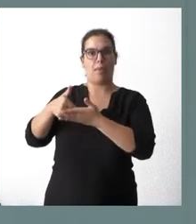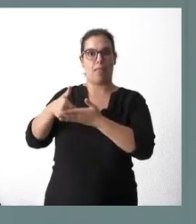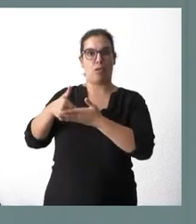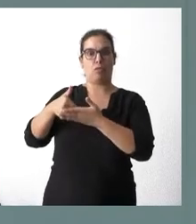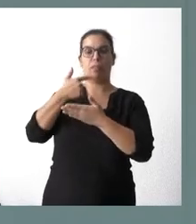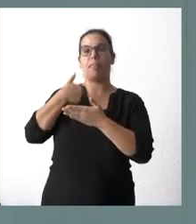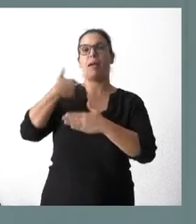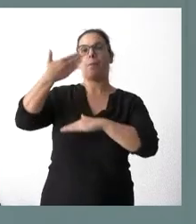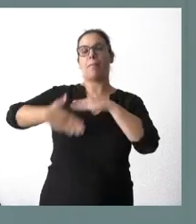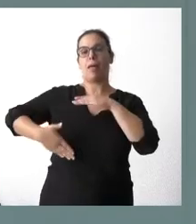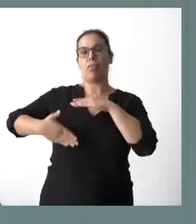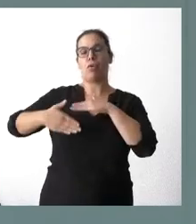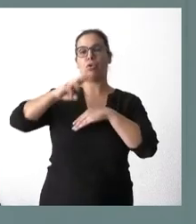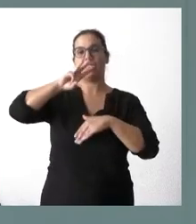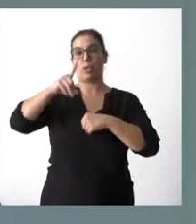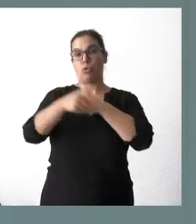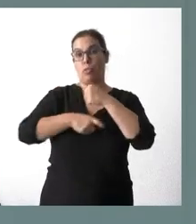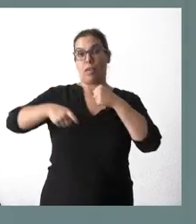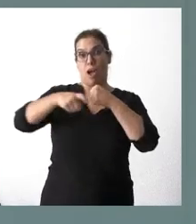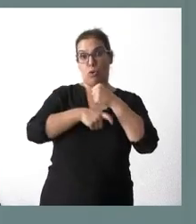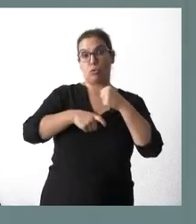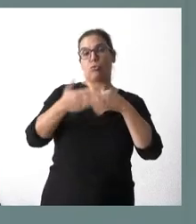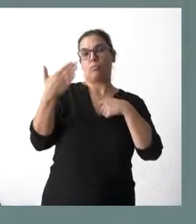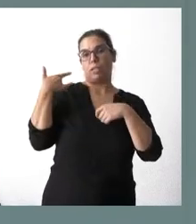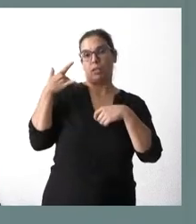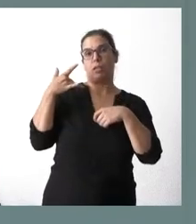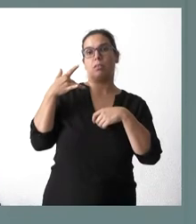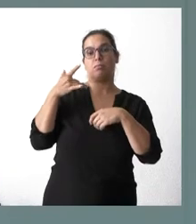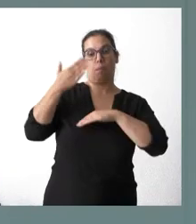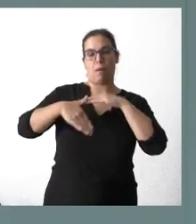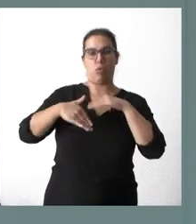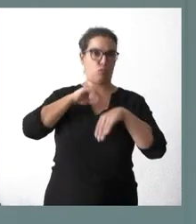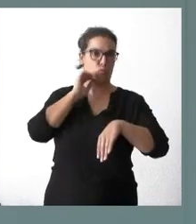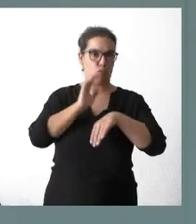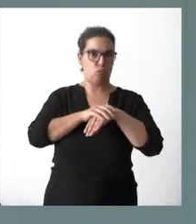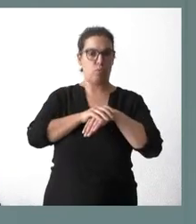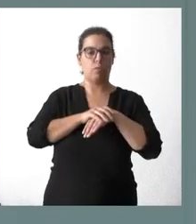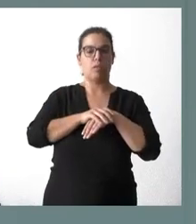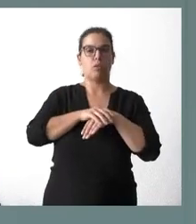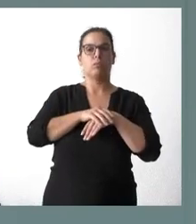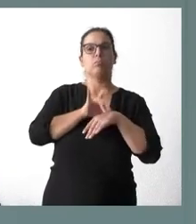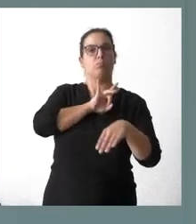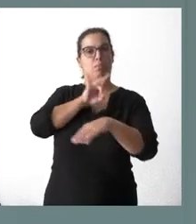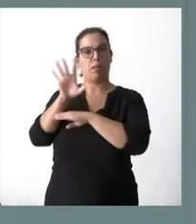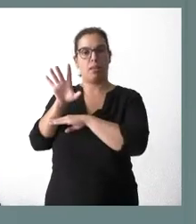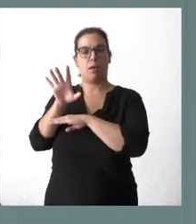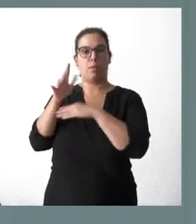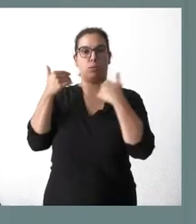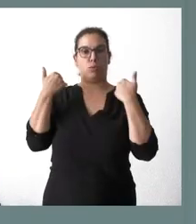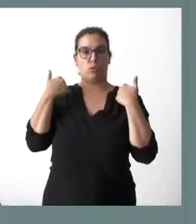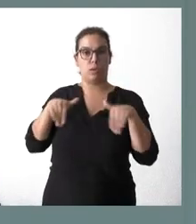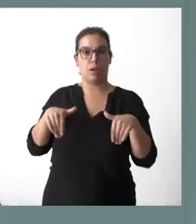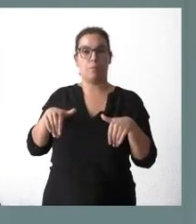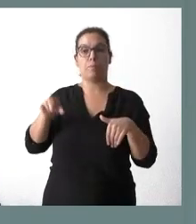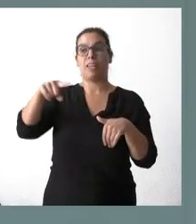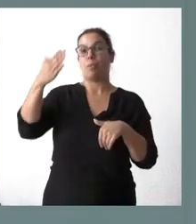de agosto y, por tanto, antes de terminar el mes de agosto, lo hicimos la solicitud se produjo el